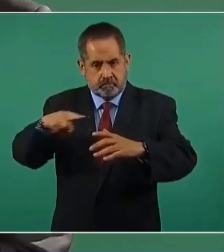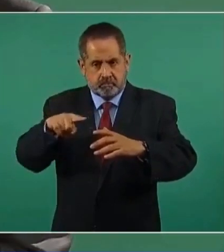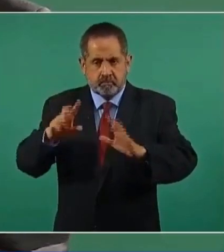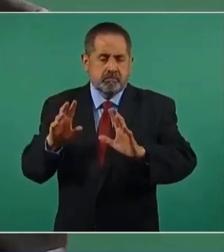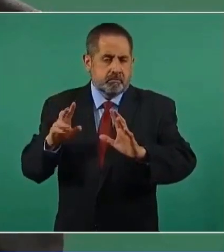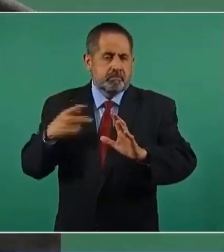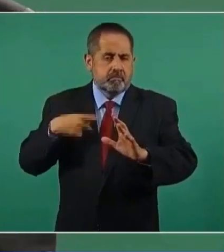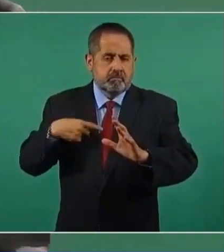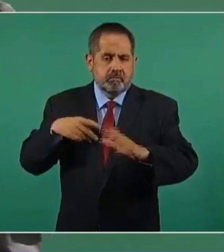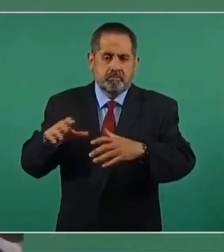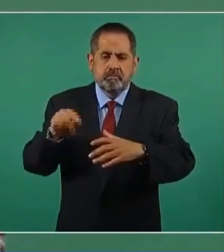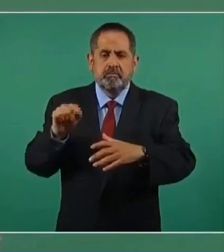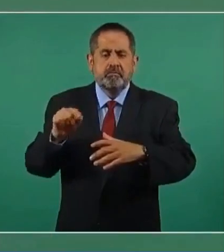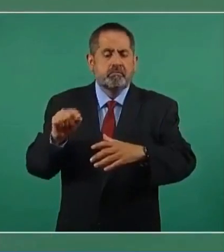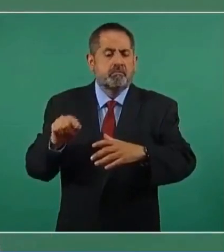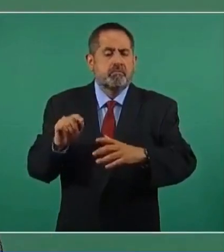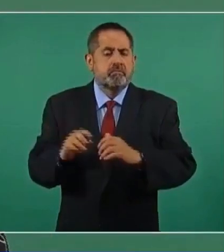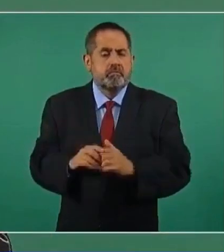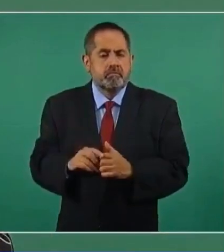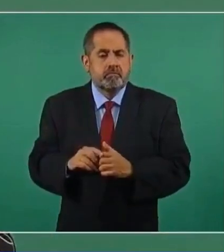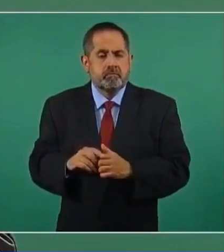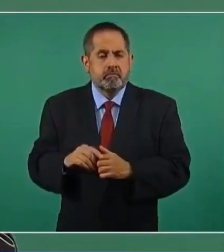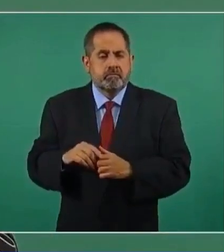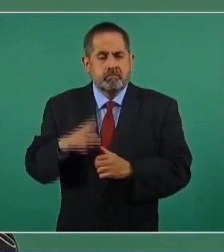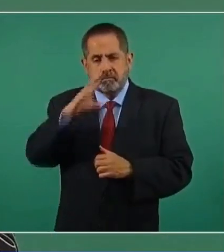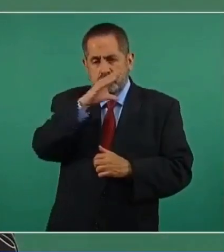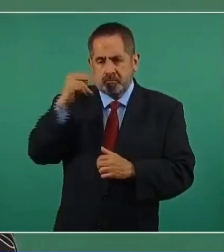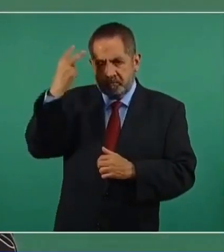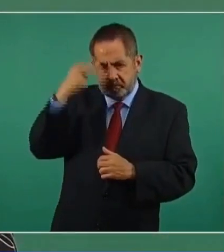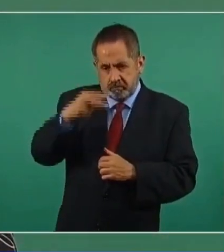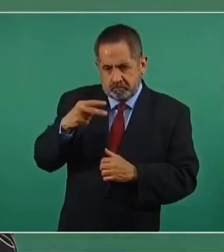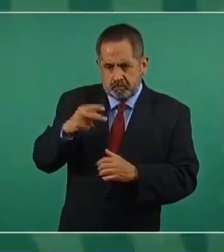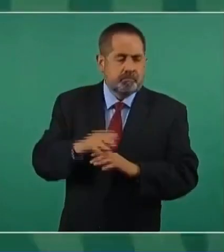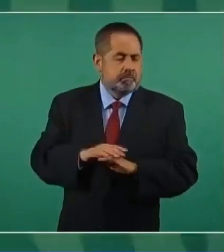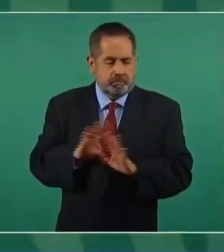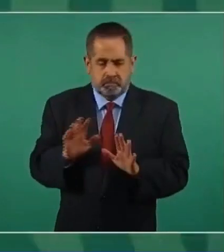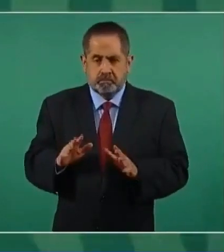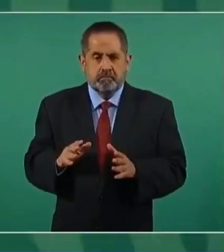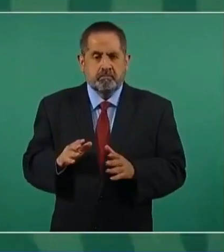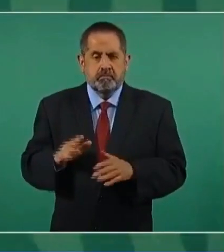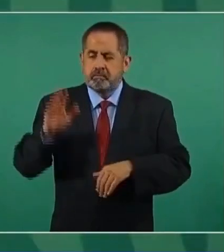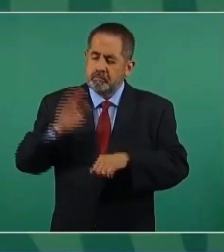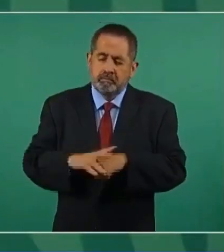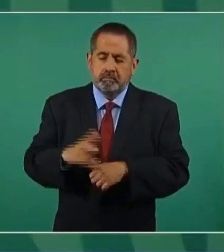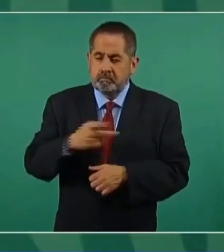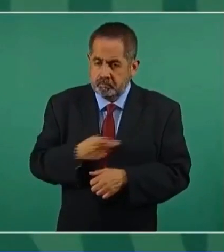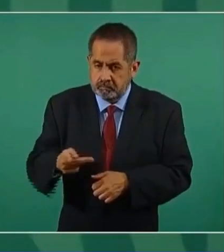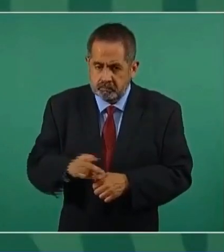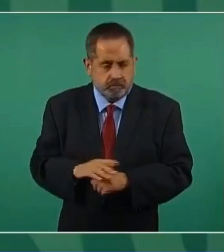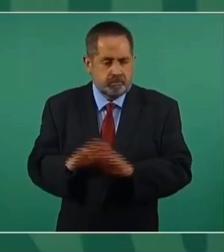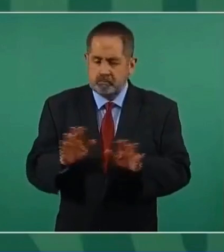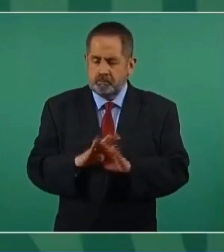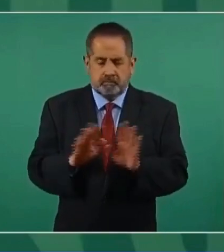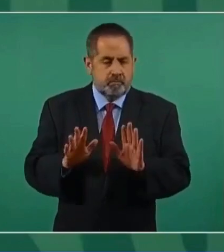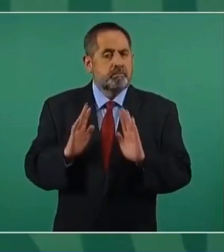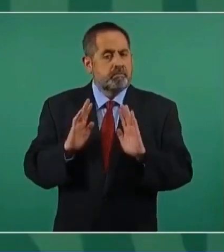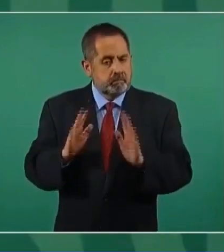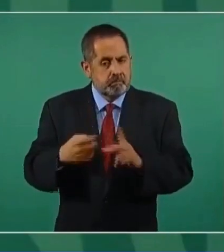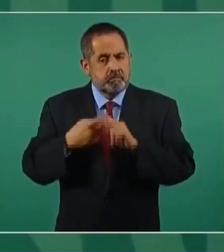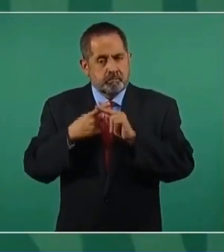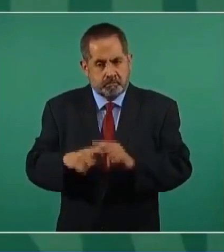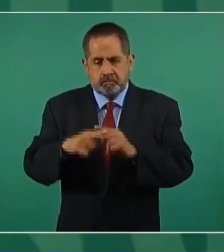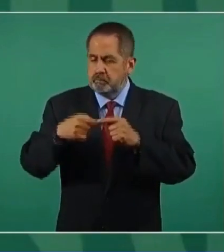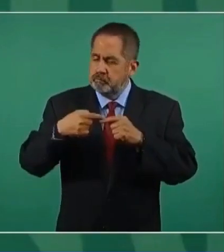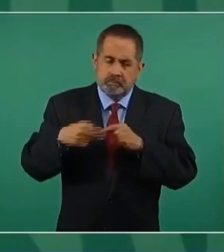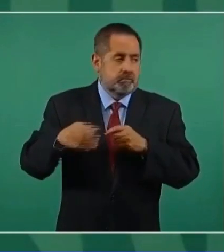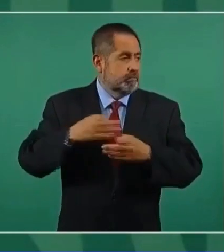la población afromexicana, a los más pobres. Pero ahora es